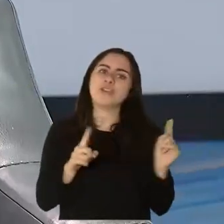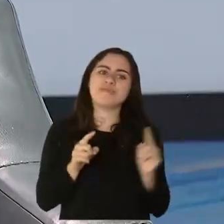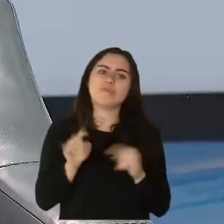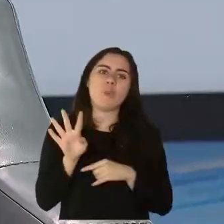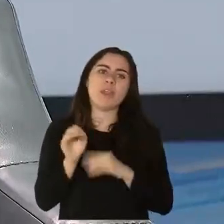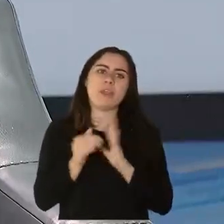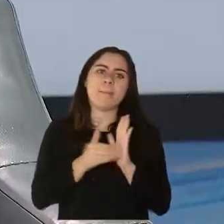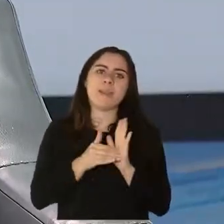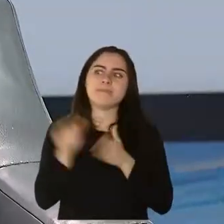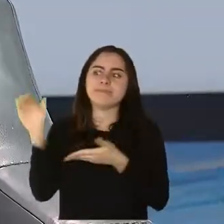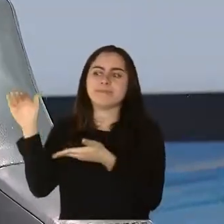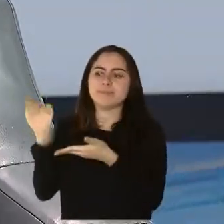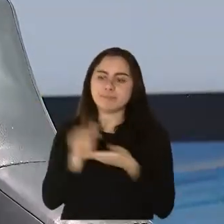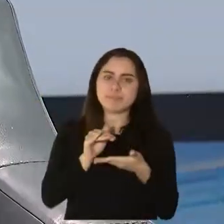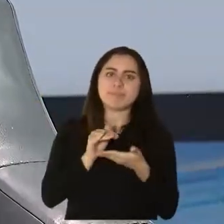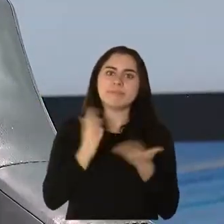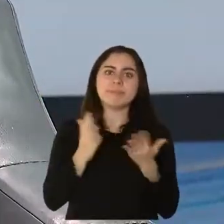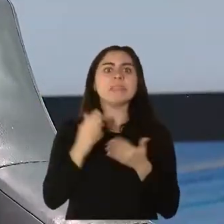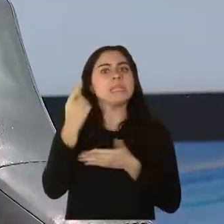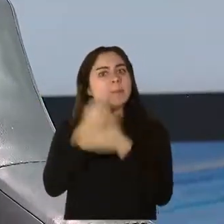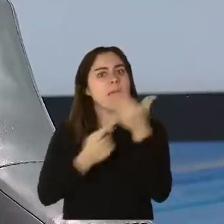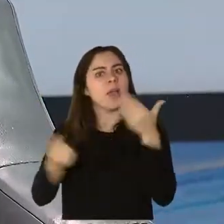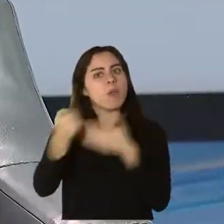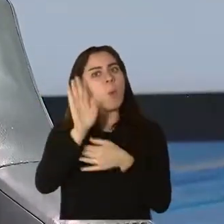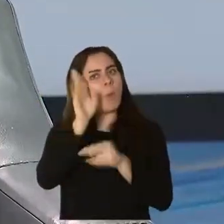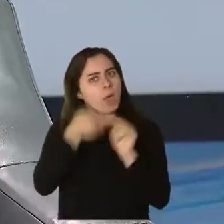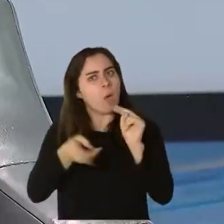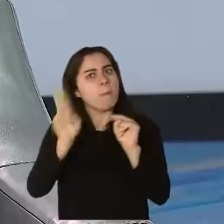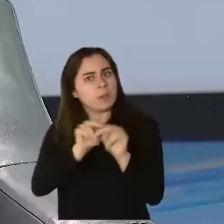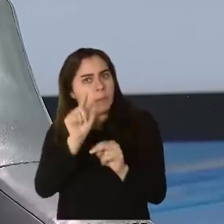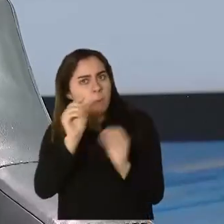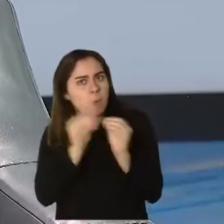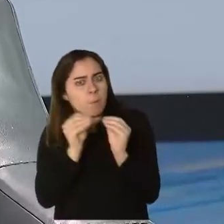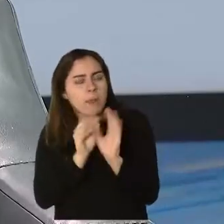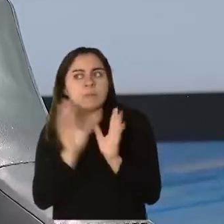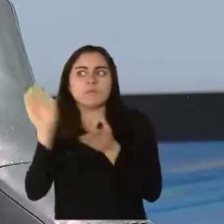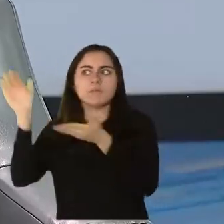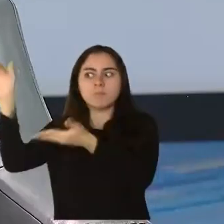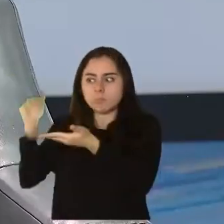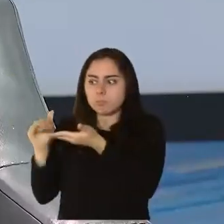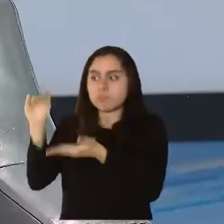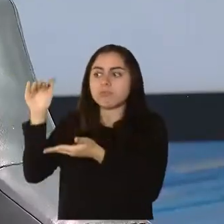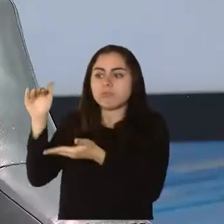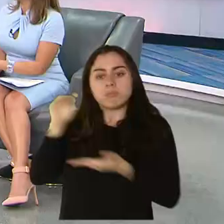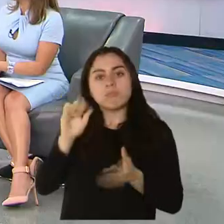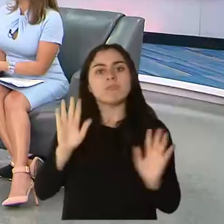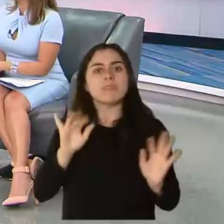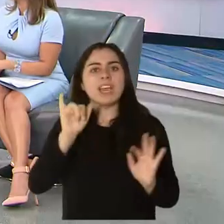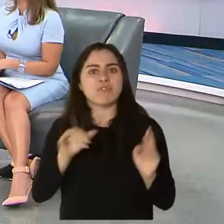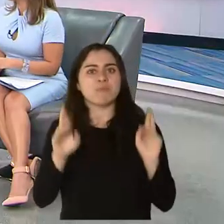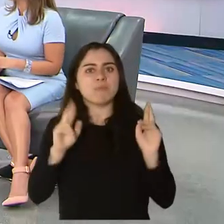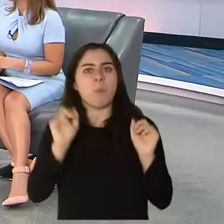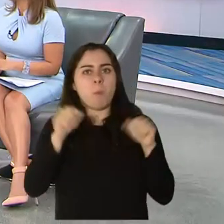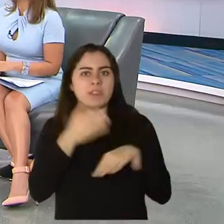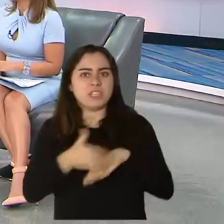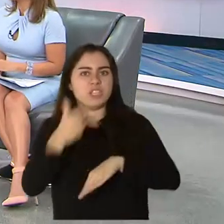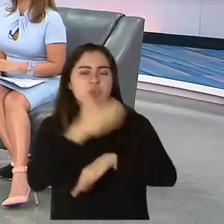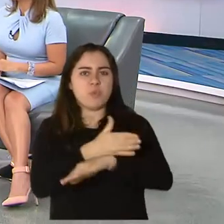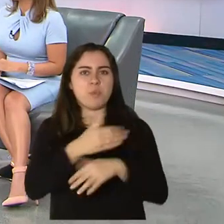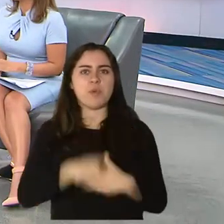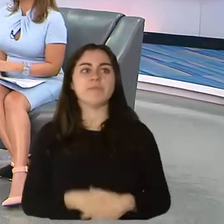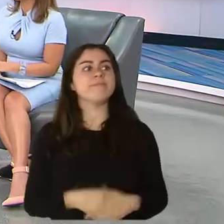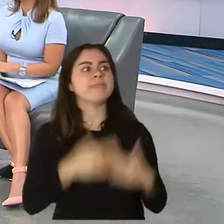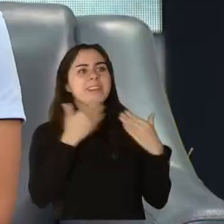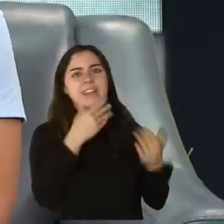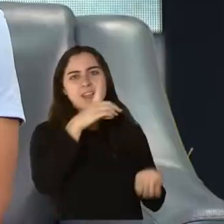asignación mayor en las próximas semanas. Si eso se cumple, pues estaremos en una mejor posición. Muchísimas gracias, doctora, por haber estado